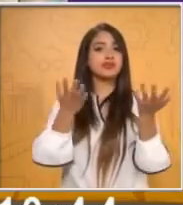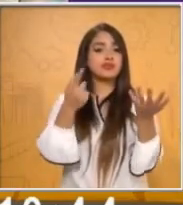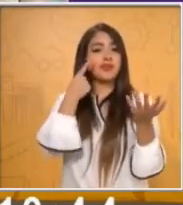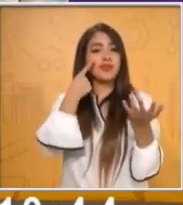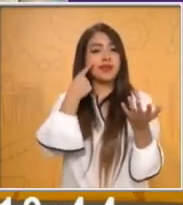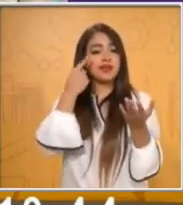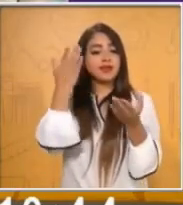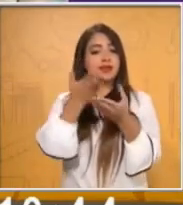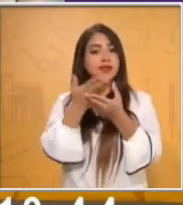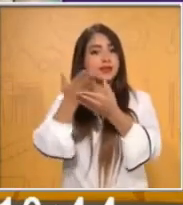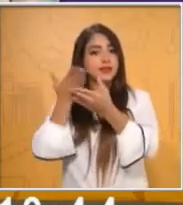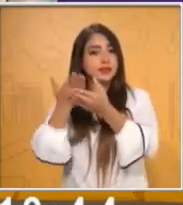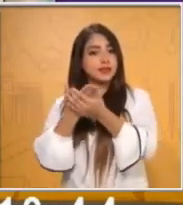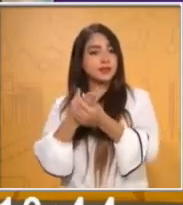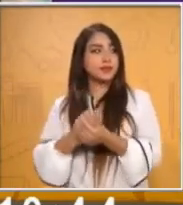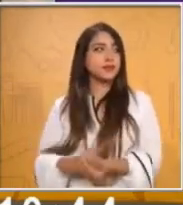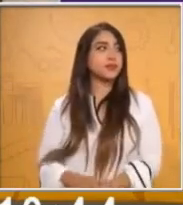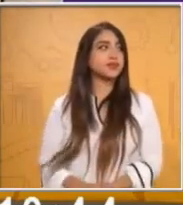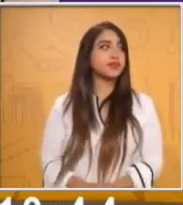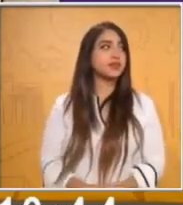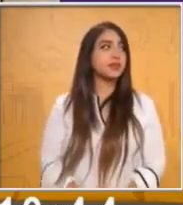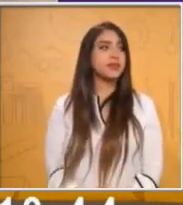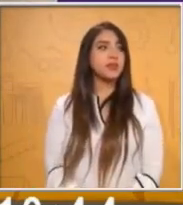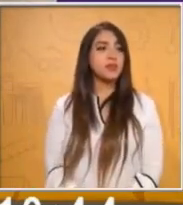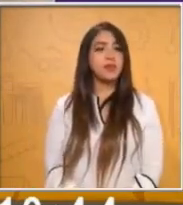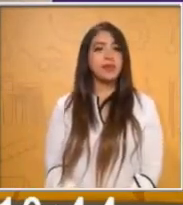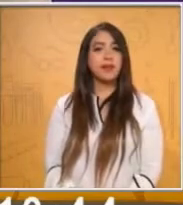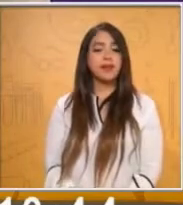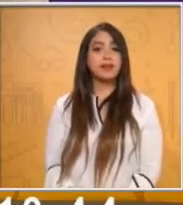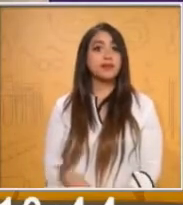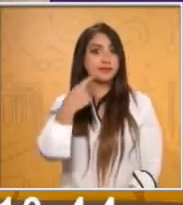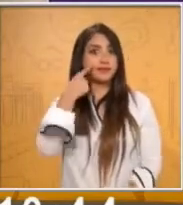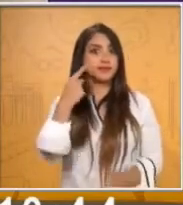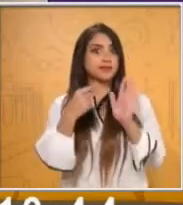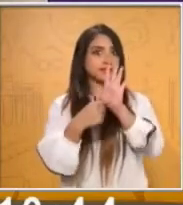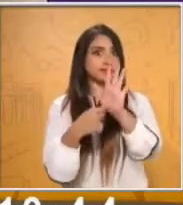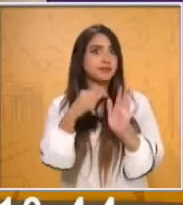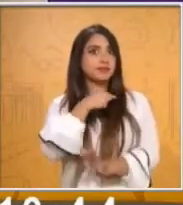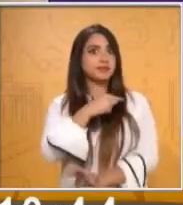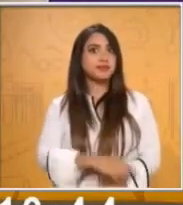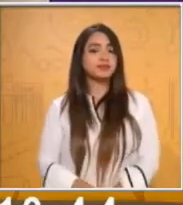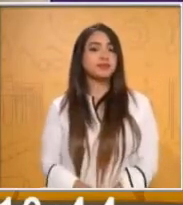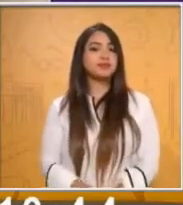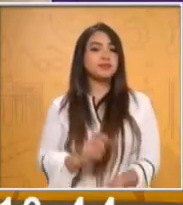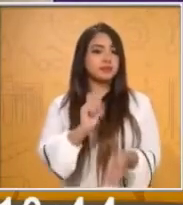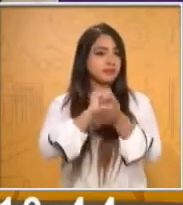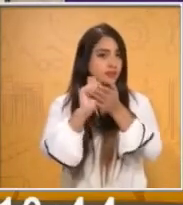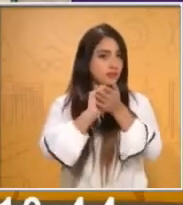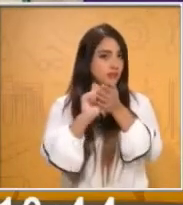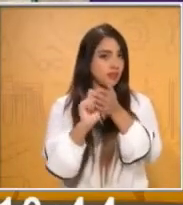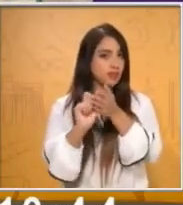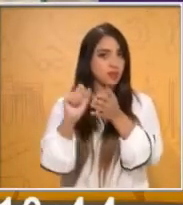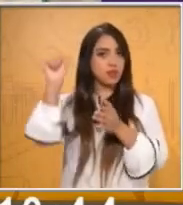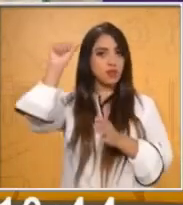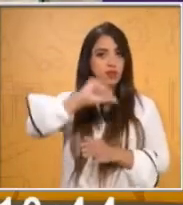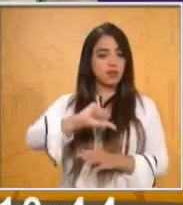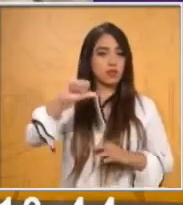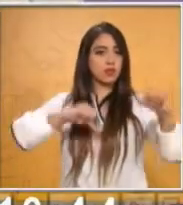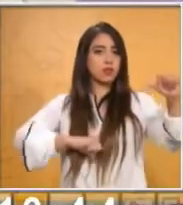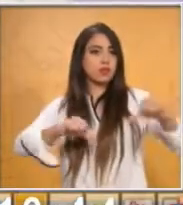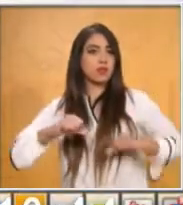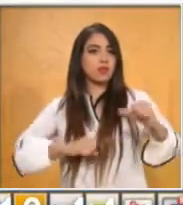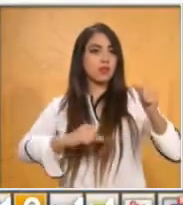carpeta de evidencias. Te lo vamos a poner en pantalla para que lo vayas anotando. El día de hoy, vimos la actividad de la página